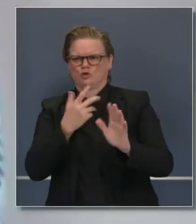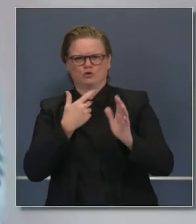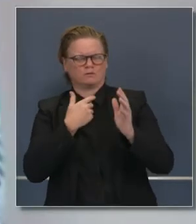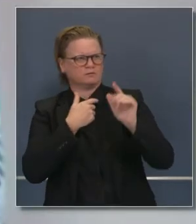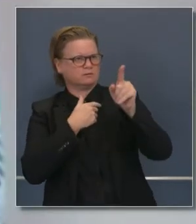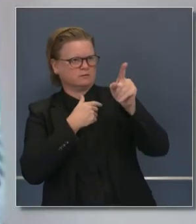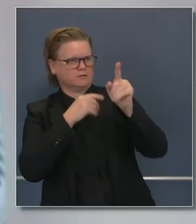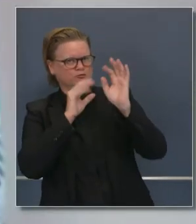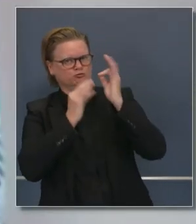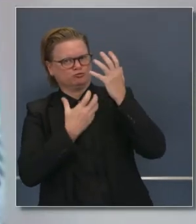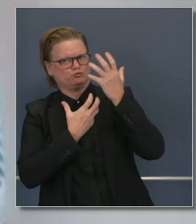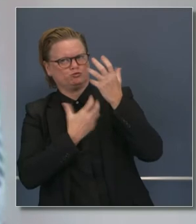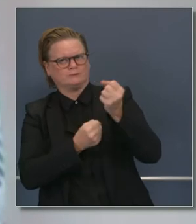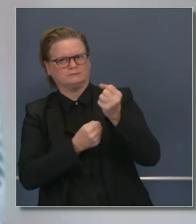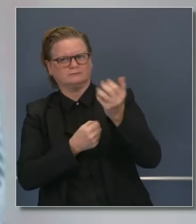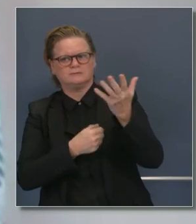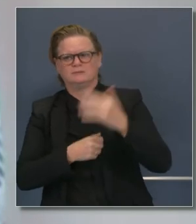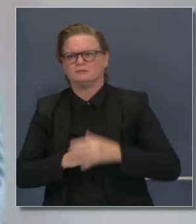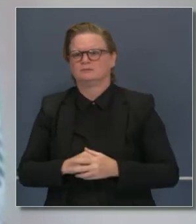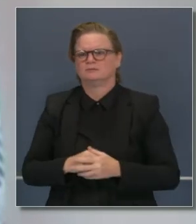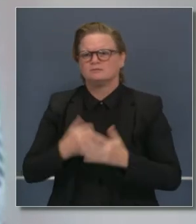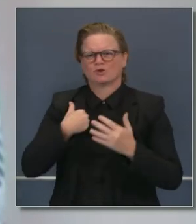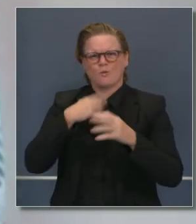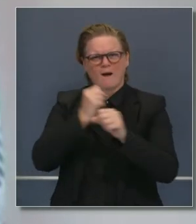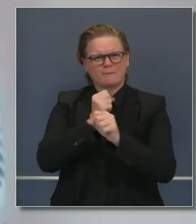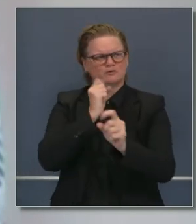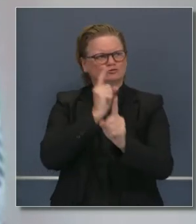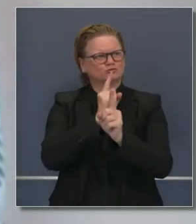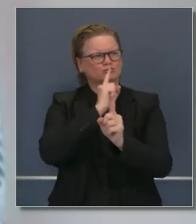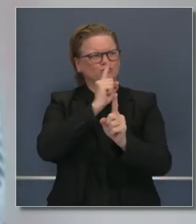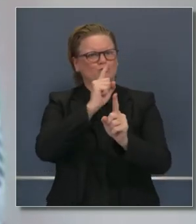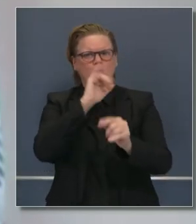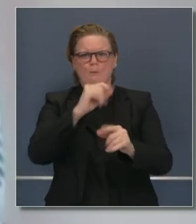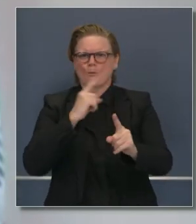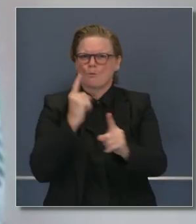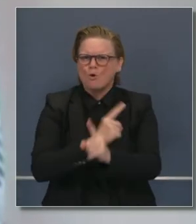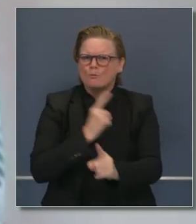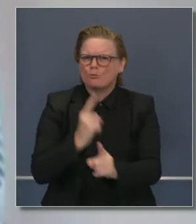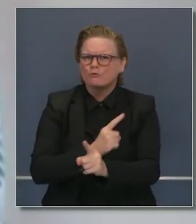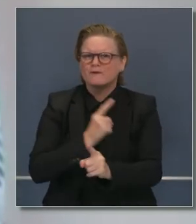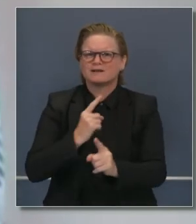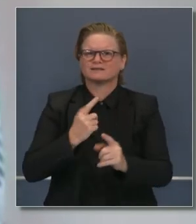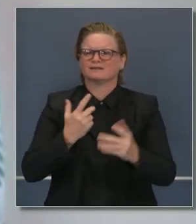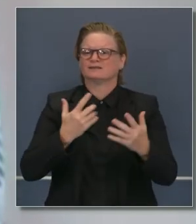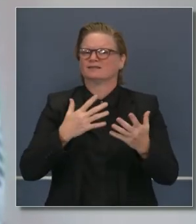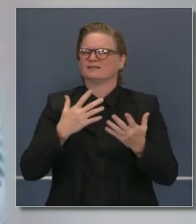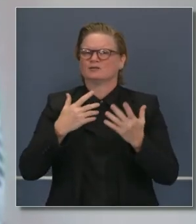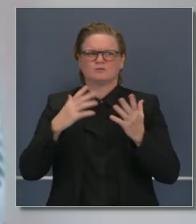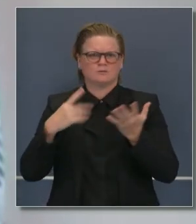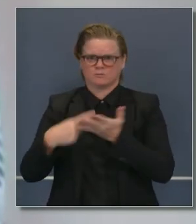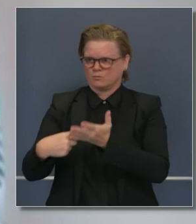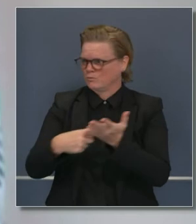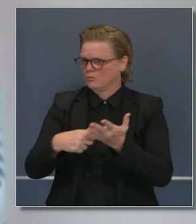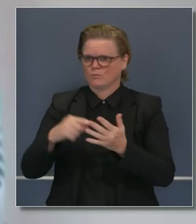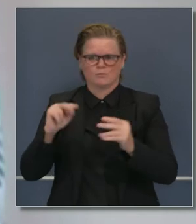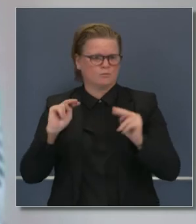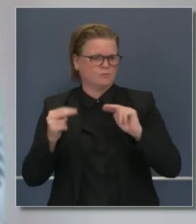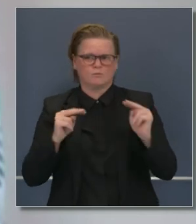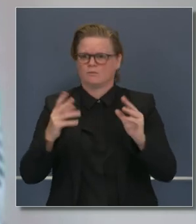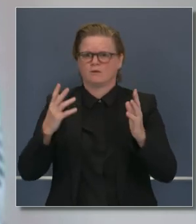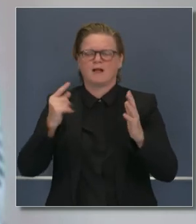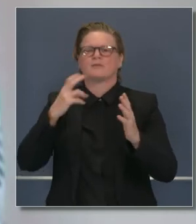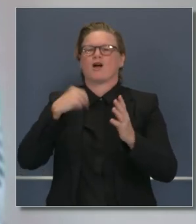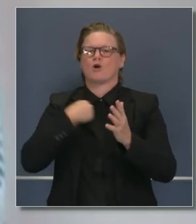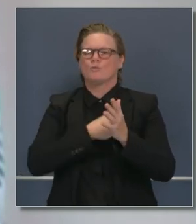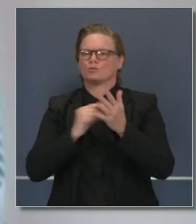aumentando estos comités, acciones y comunicaciones con ustedes para aumentar esta confianza,